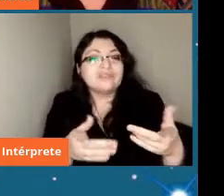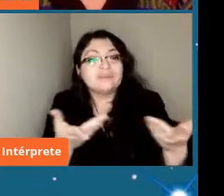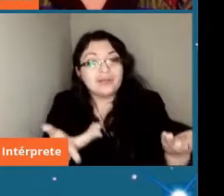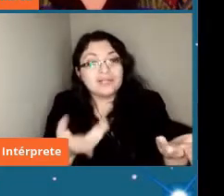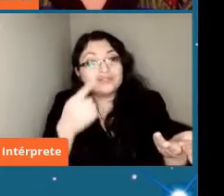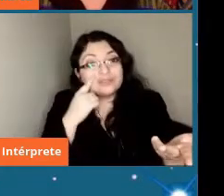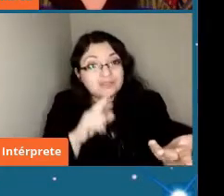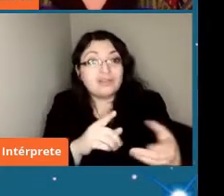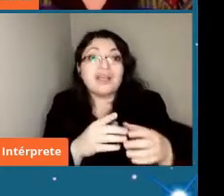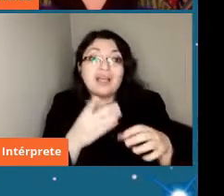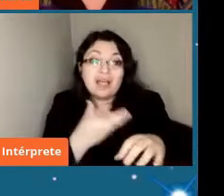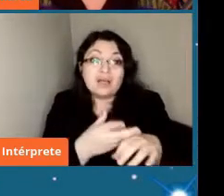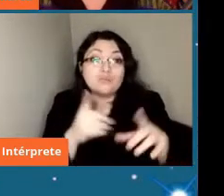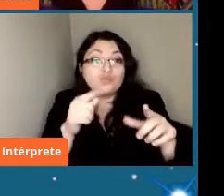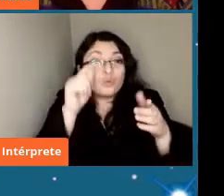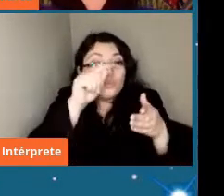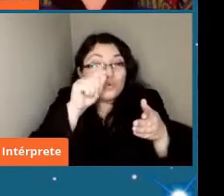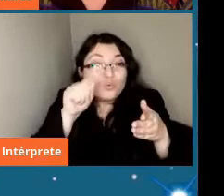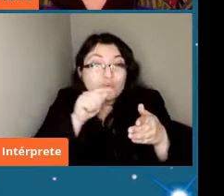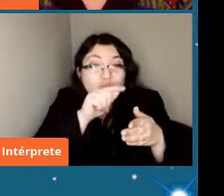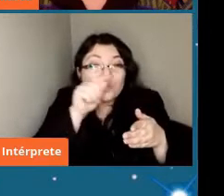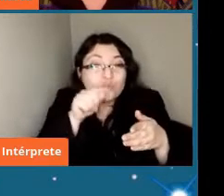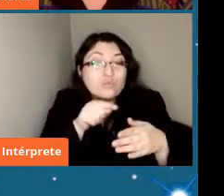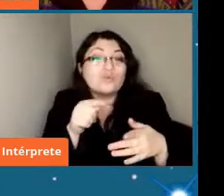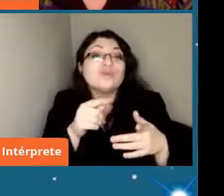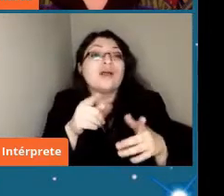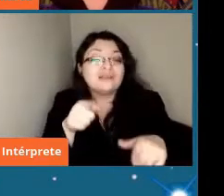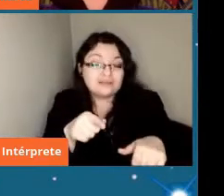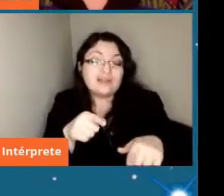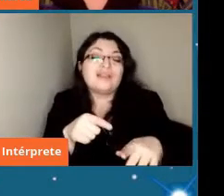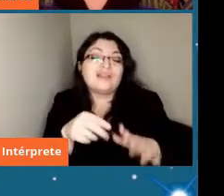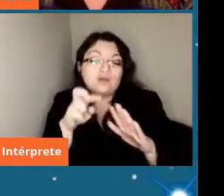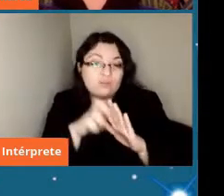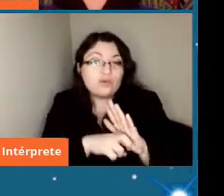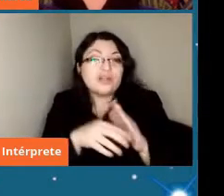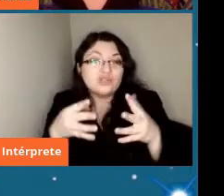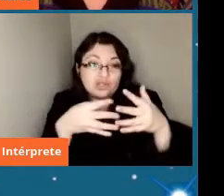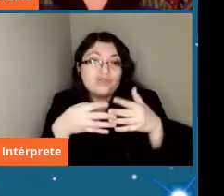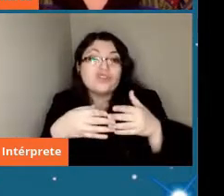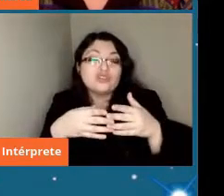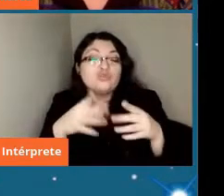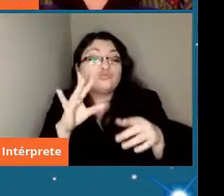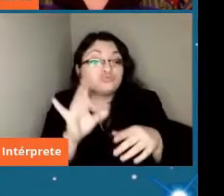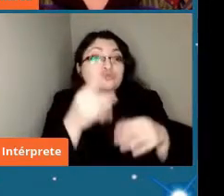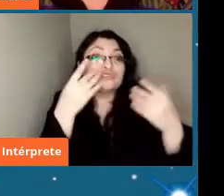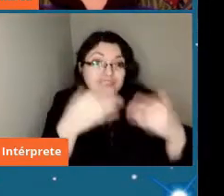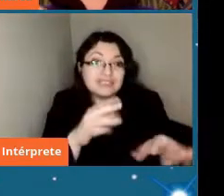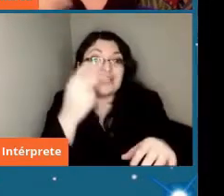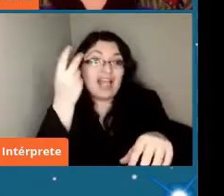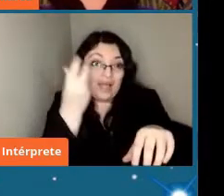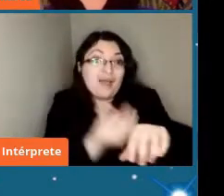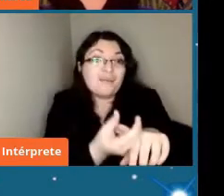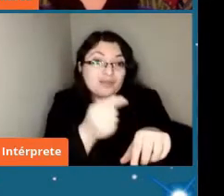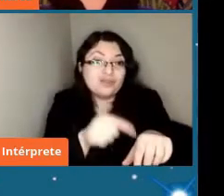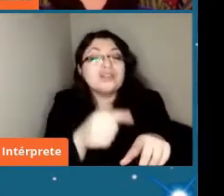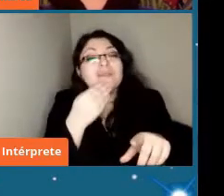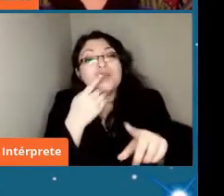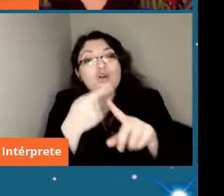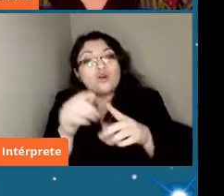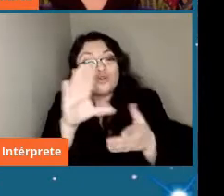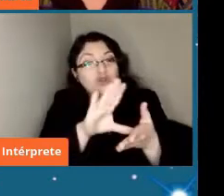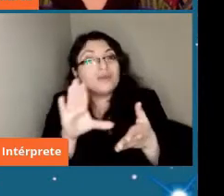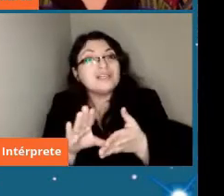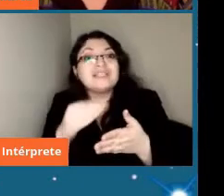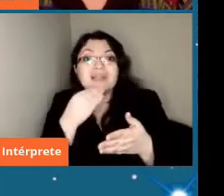una gran concentración de puntos donde las misiones norteamericanas han encontrado meteoritos y acá otros países que se han sumado a estas